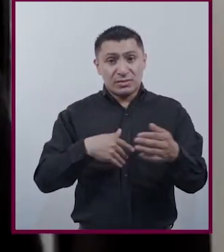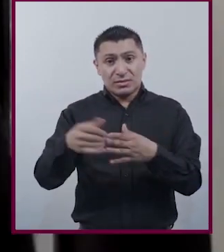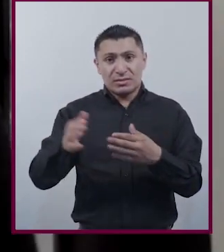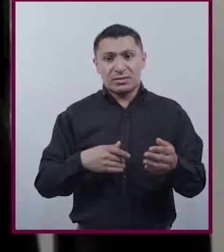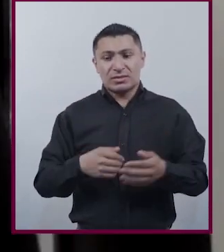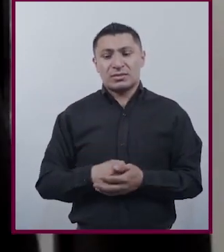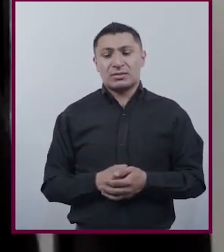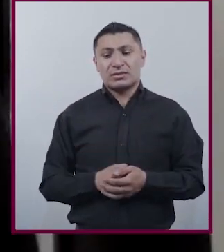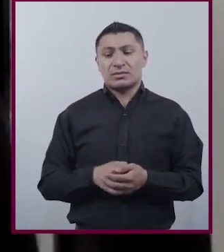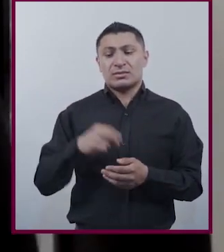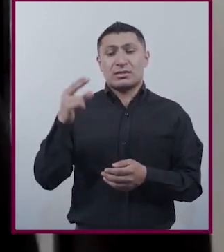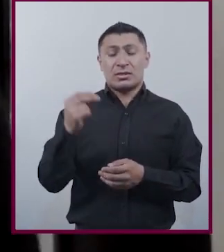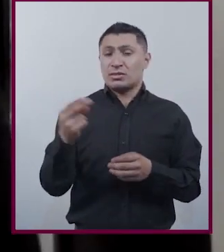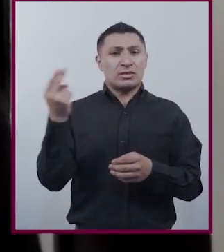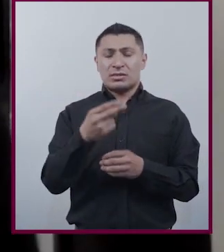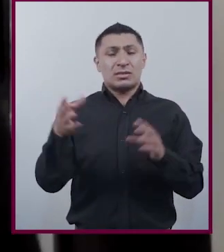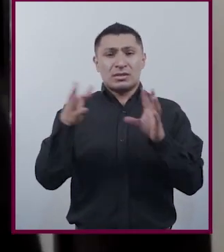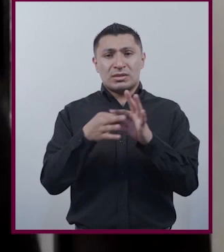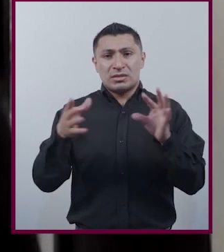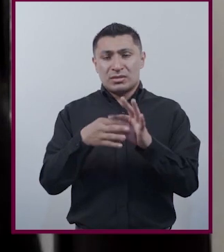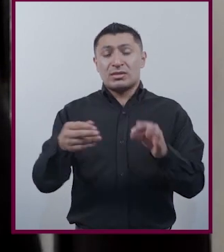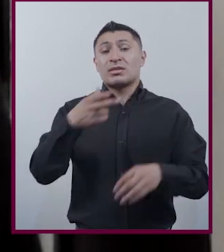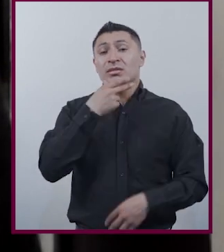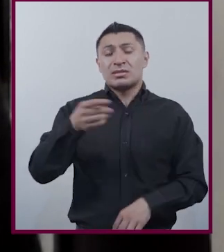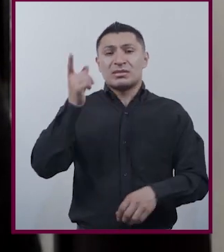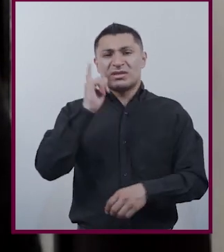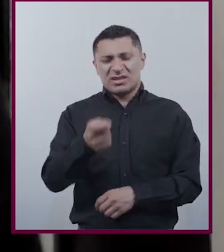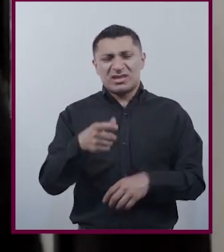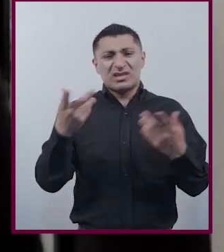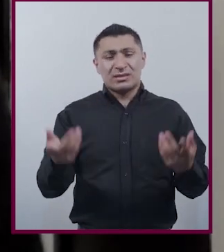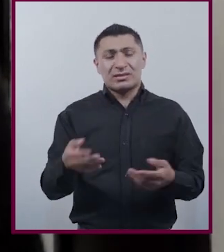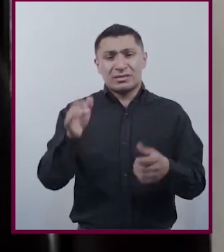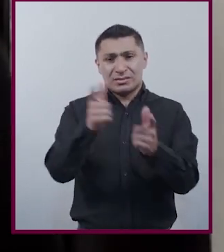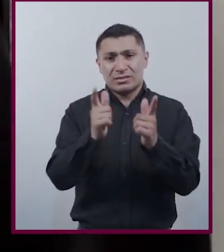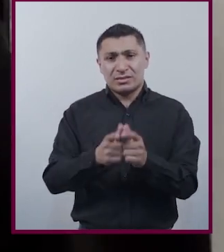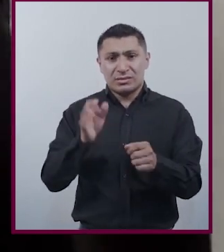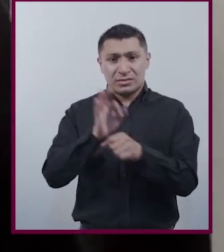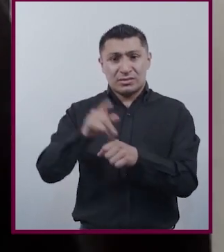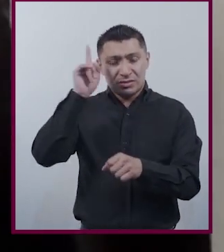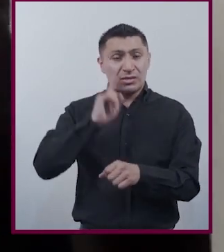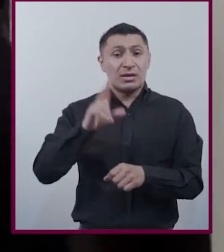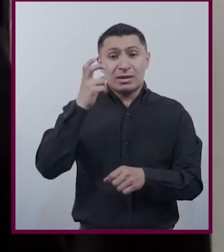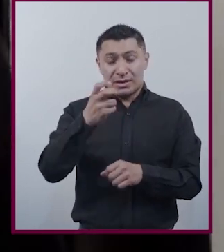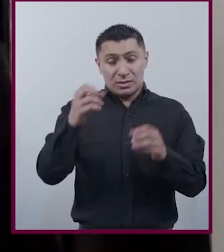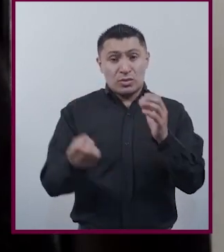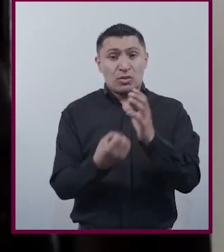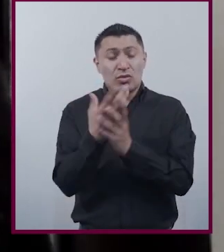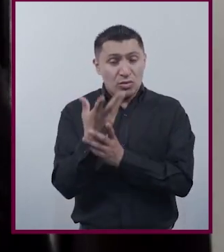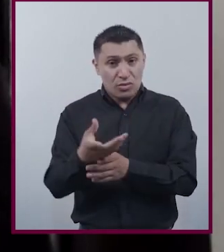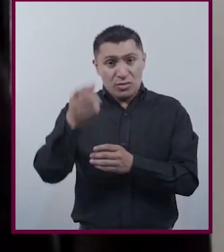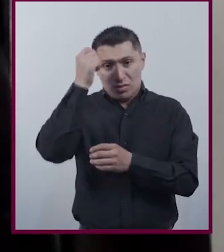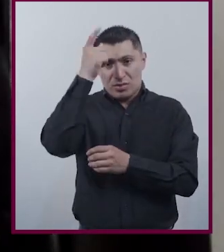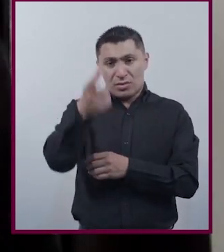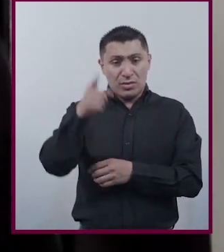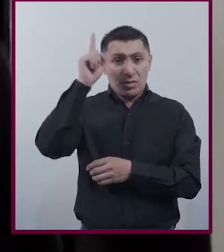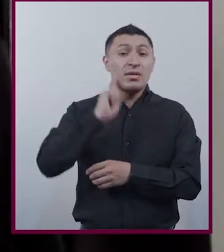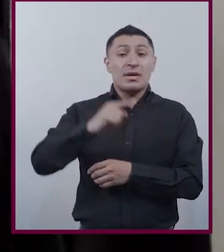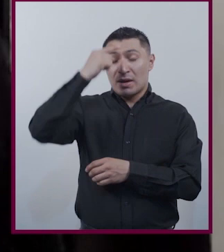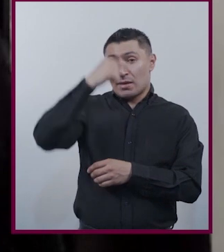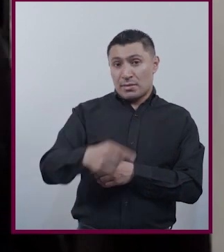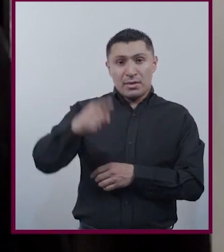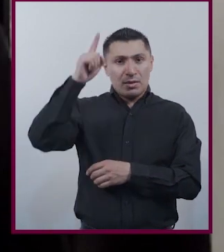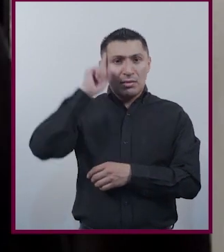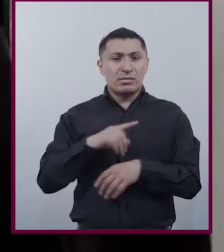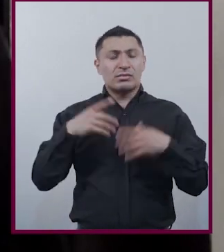necesitamos Que los hombres Nos expliquen Qué es el feminismo Puesto que El feminismo Es una invención Es una creación De las mujeres Para las